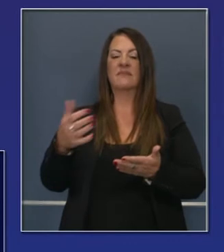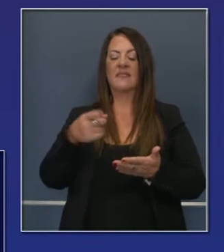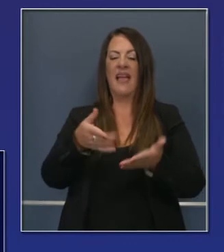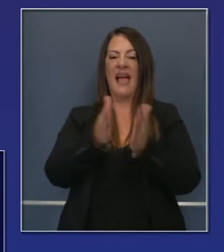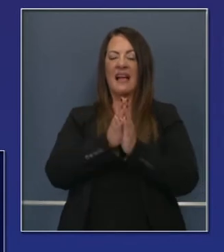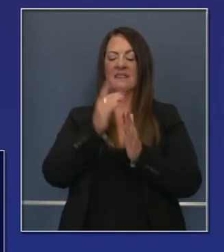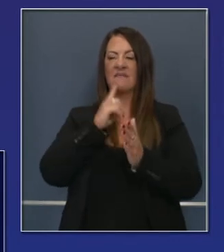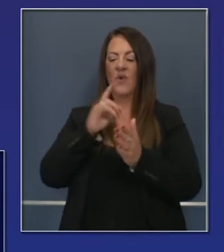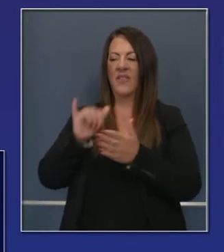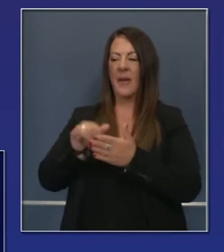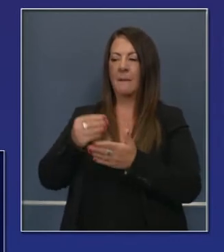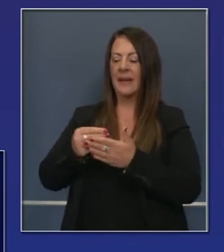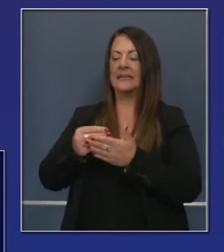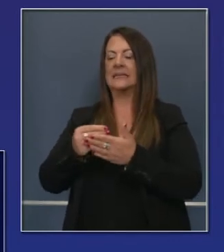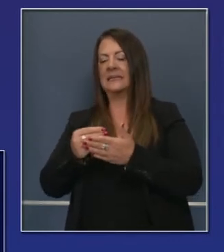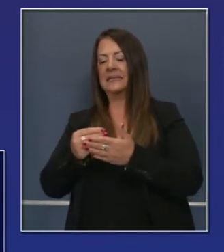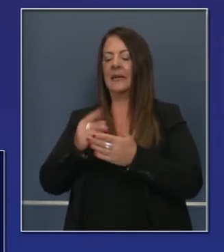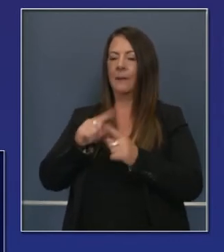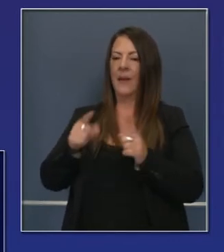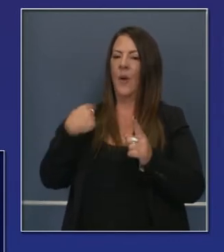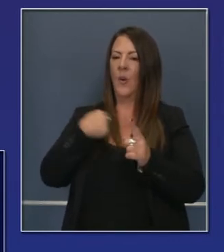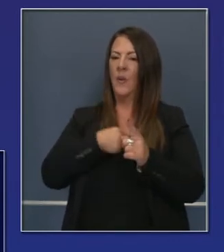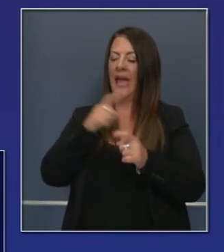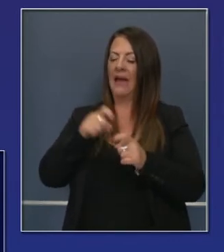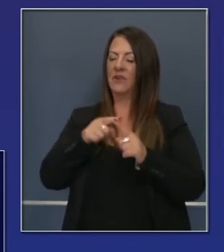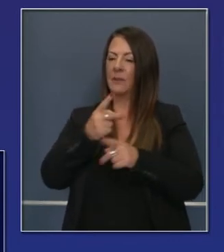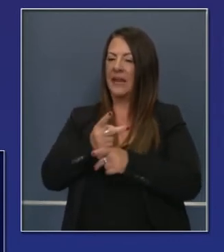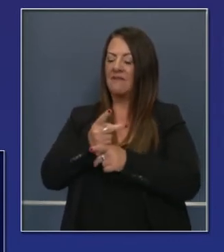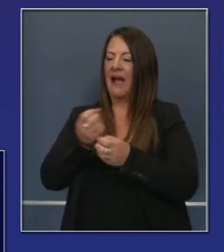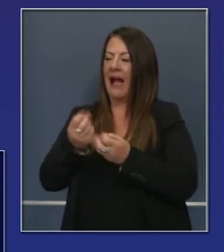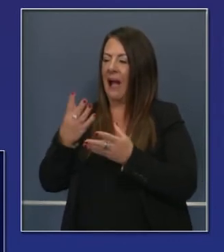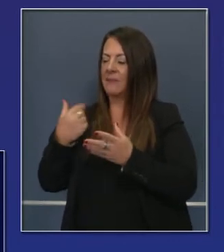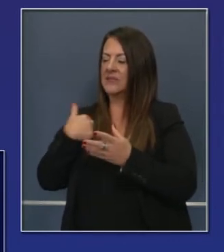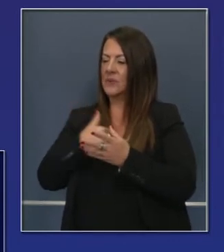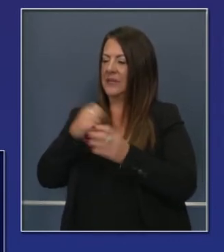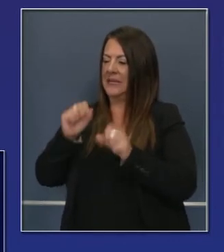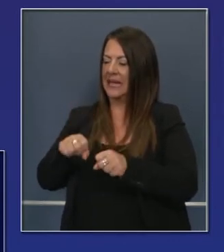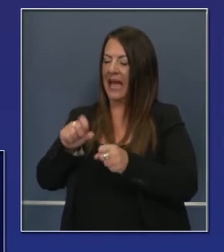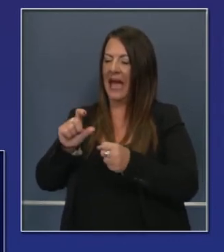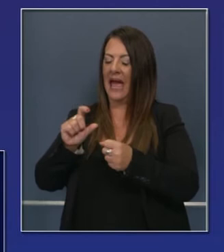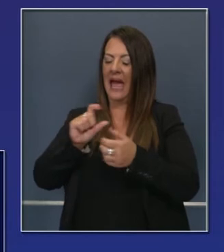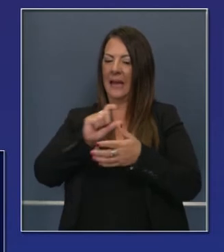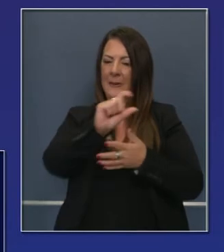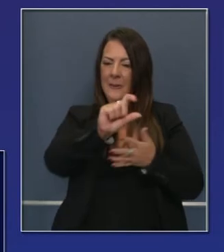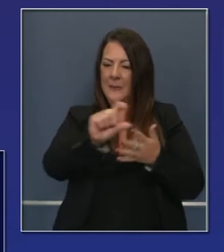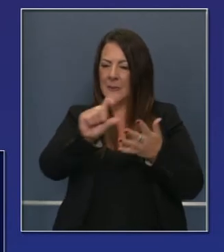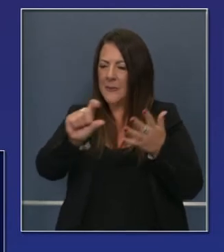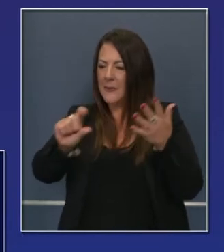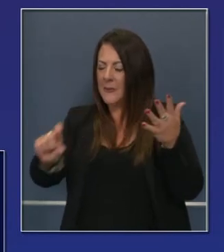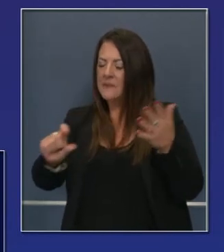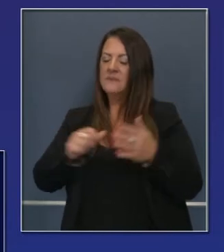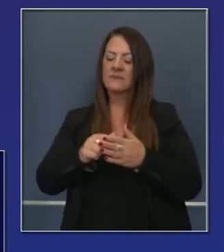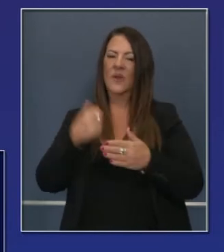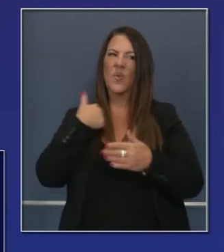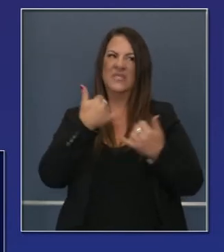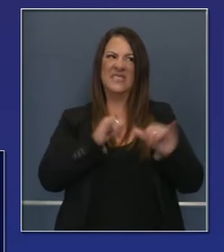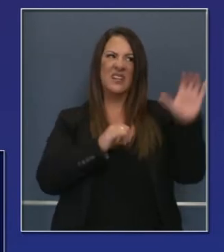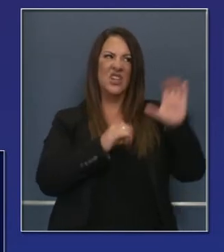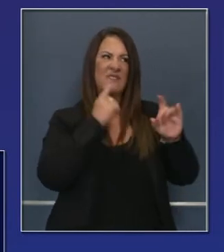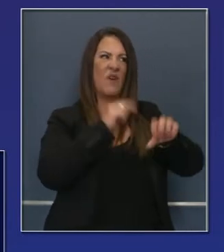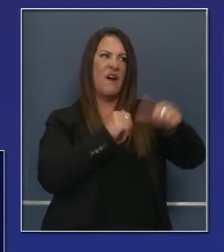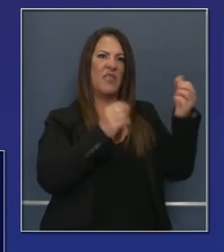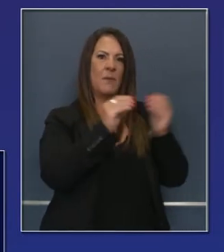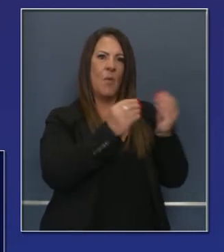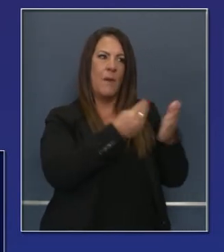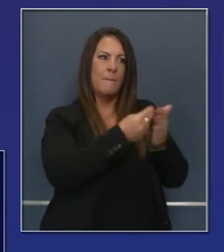problema maravilloso. Sigue siendo un reto, obviamente. Ahora tenemos que conseguir más recursos, además de los 600